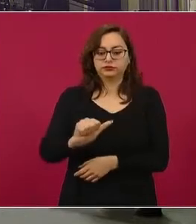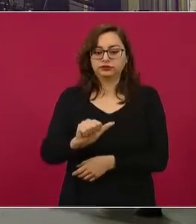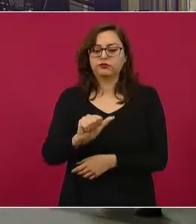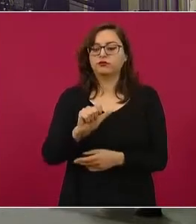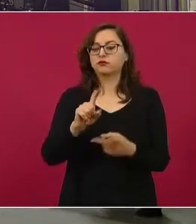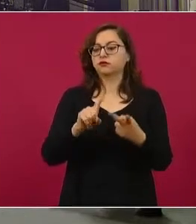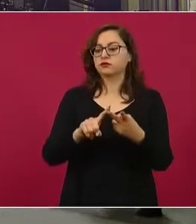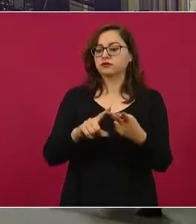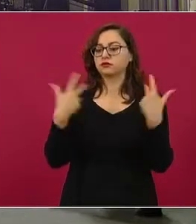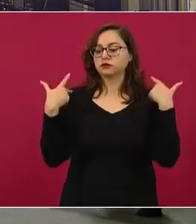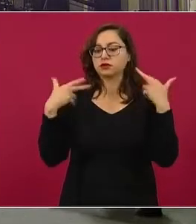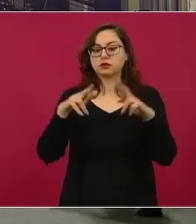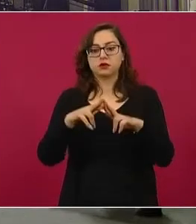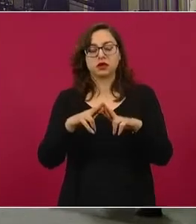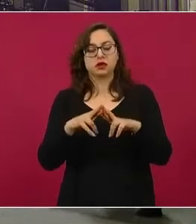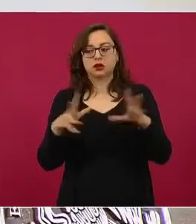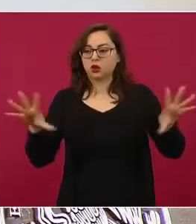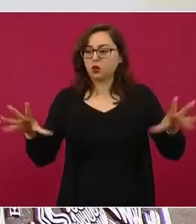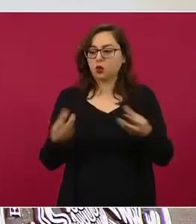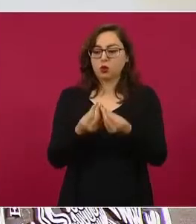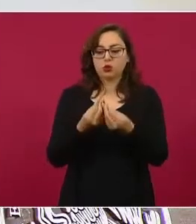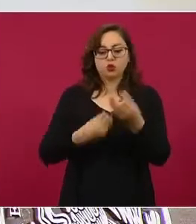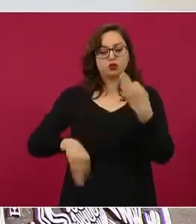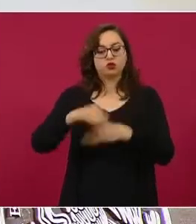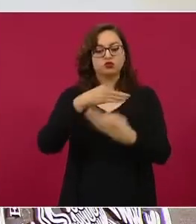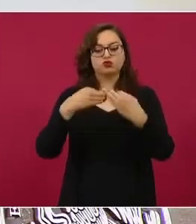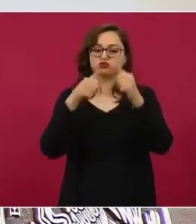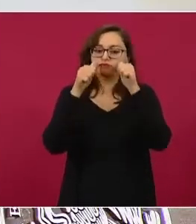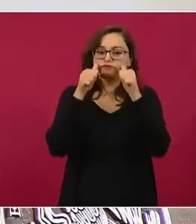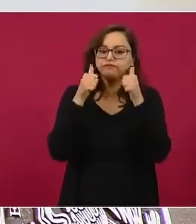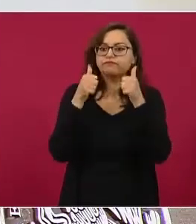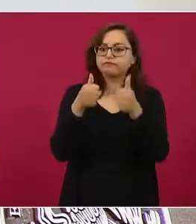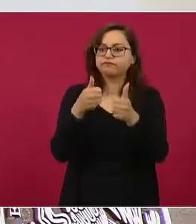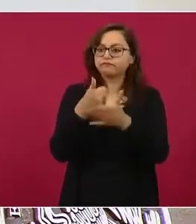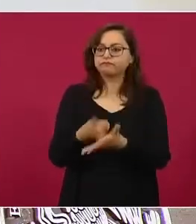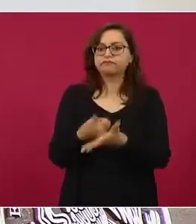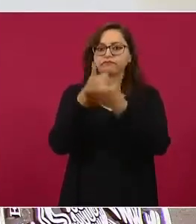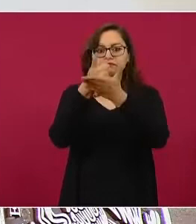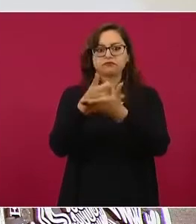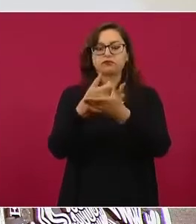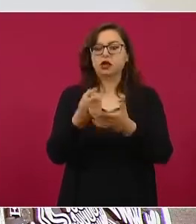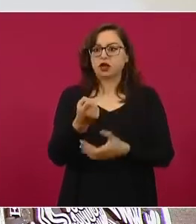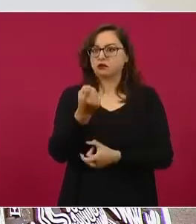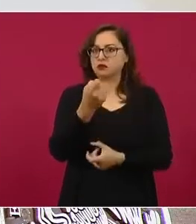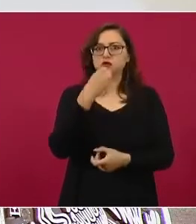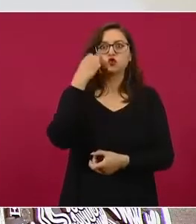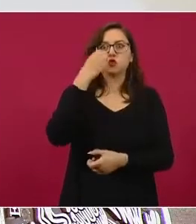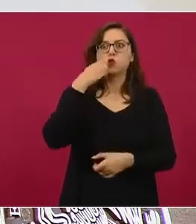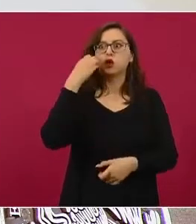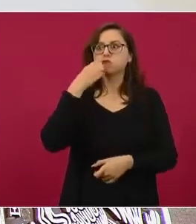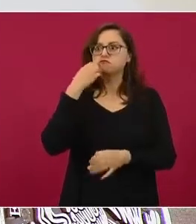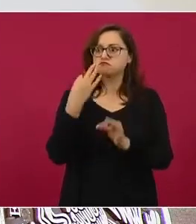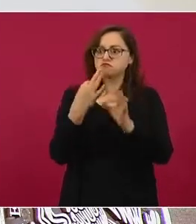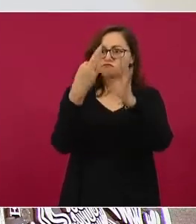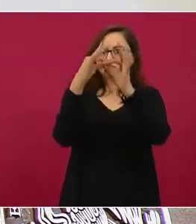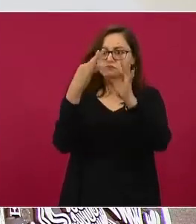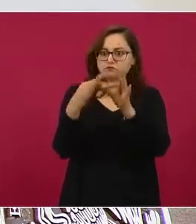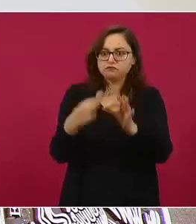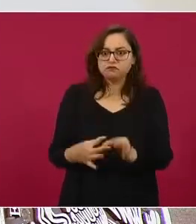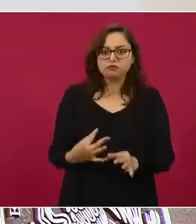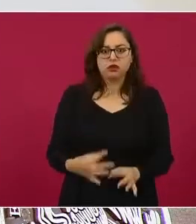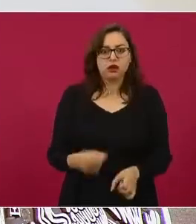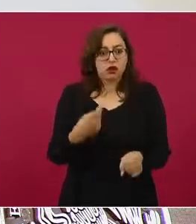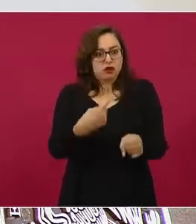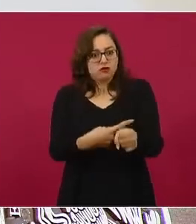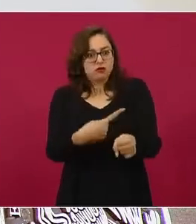trabajo que han hecho los maestros ha permitido que hay instituciones que están trabajando de manera muy coordinada, que no hemos detectado casos,